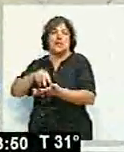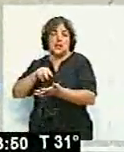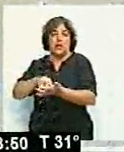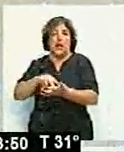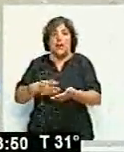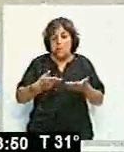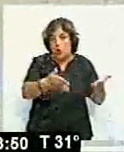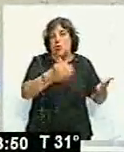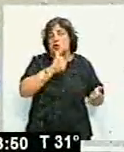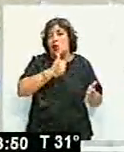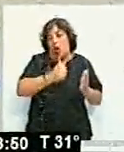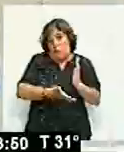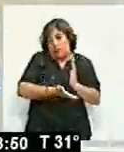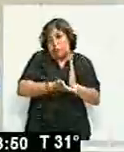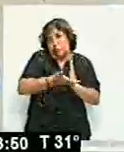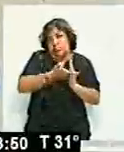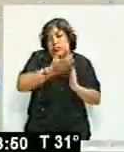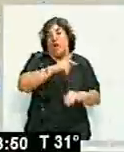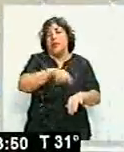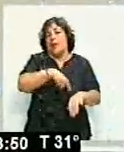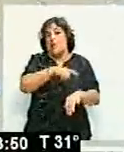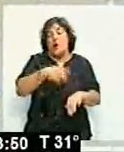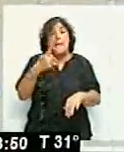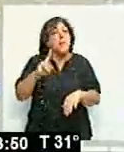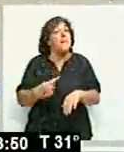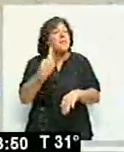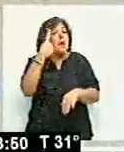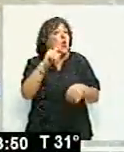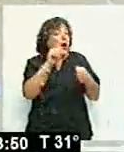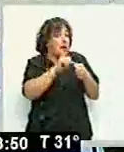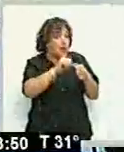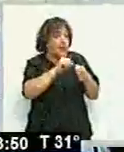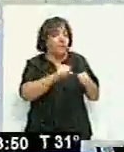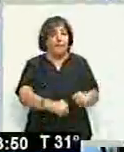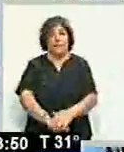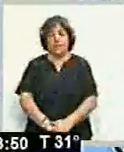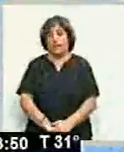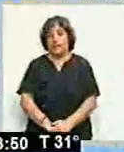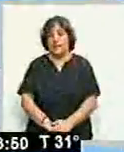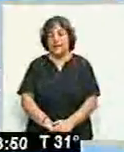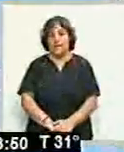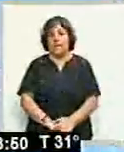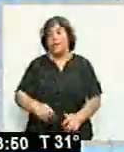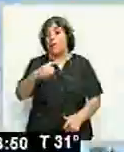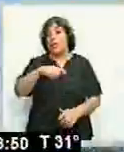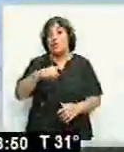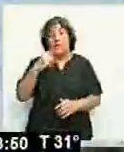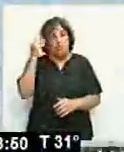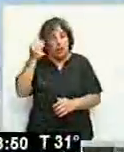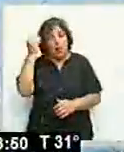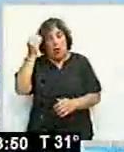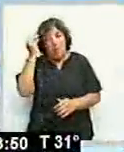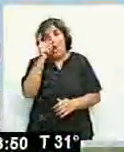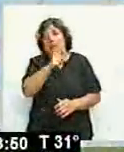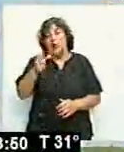ese llenado lleva varios días, pero primero hay que acondicionarla. Vemos la desesperación de la gente por agua,